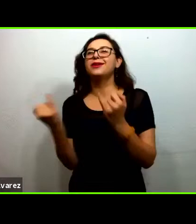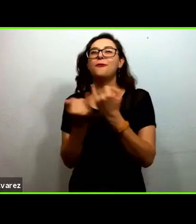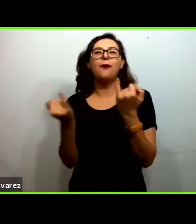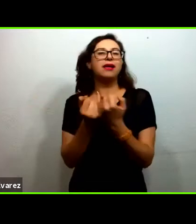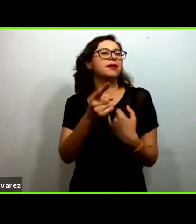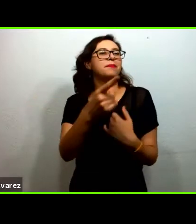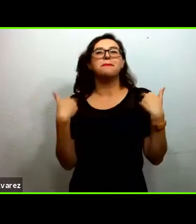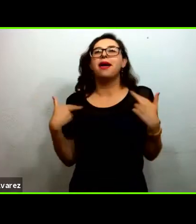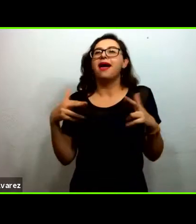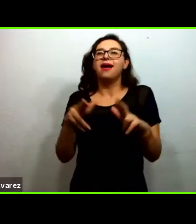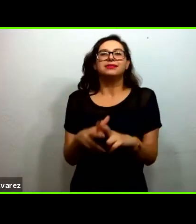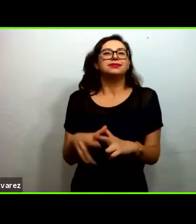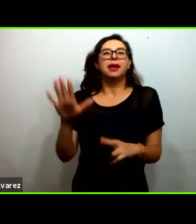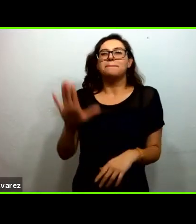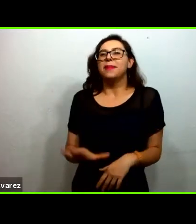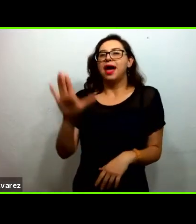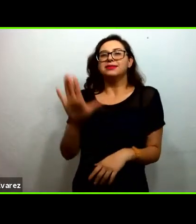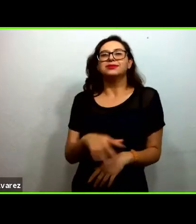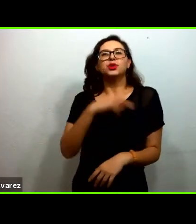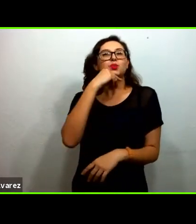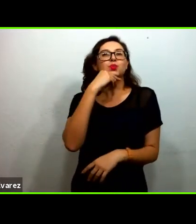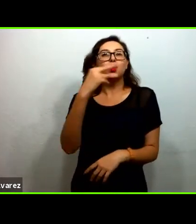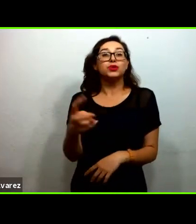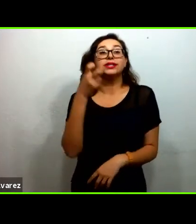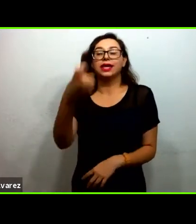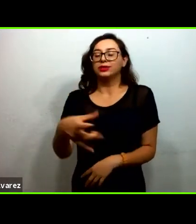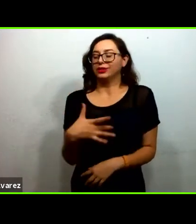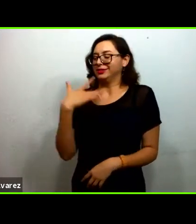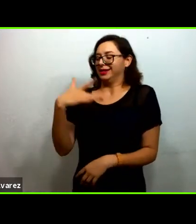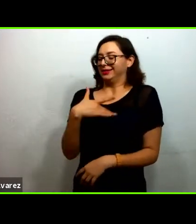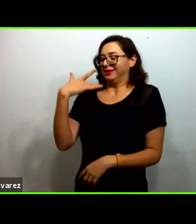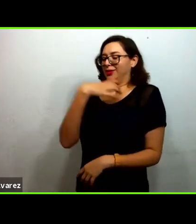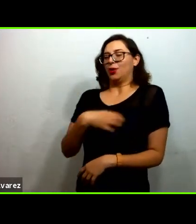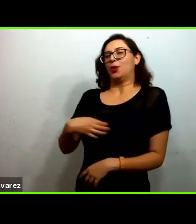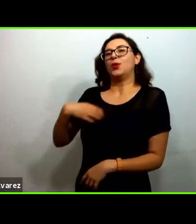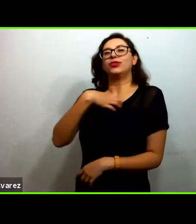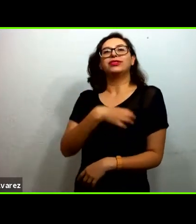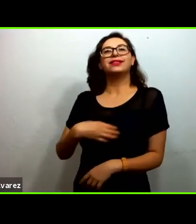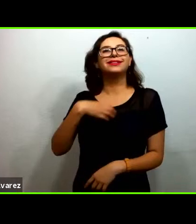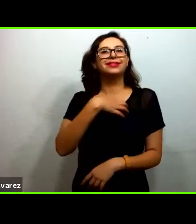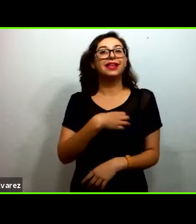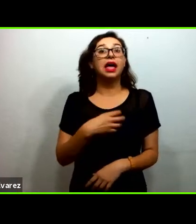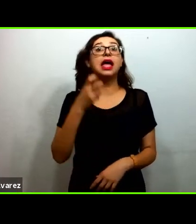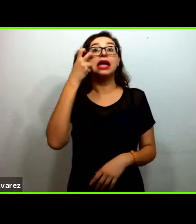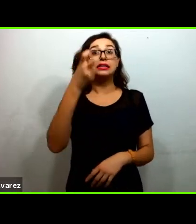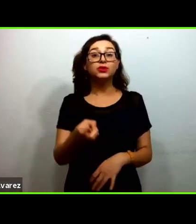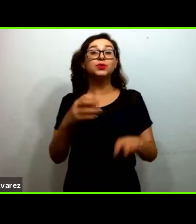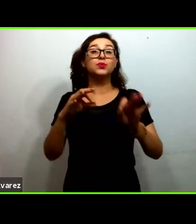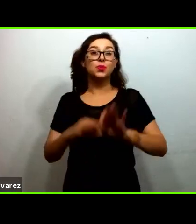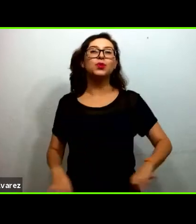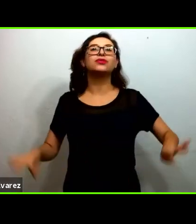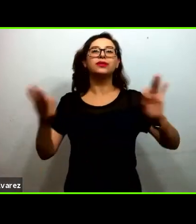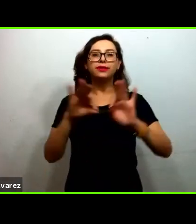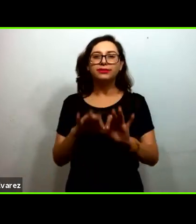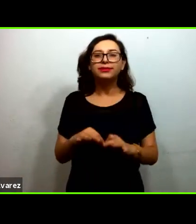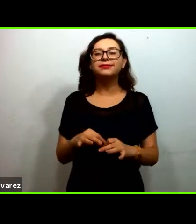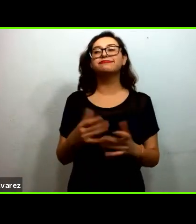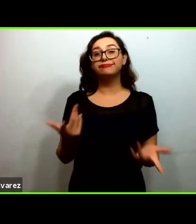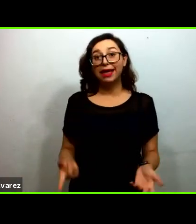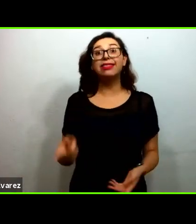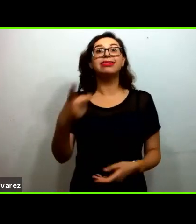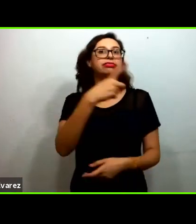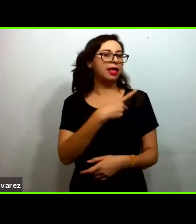esto que tiene una carga emocional importante nos dimos cuenta que debíamos o deberemos